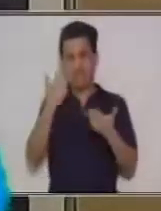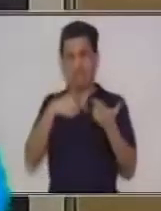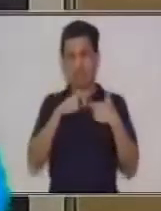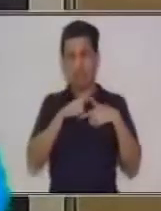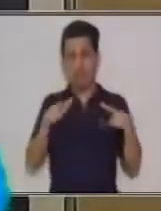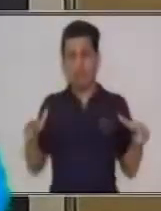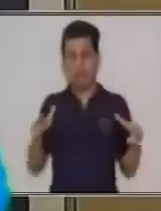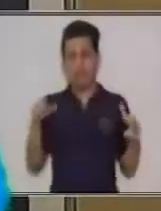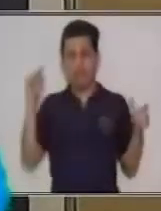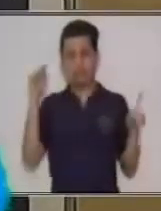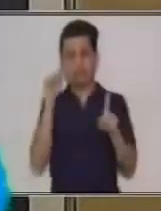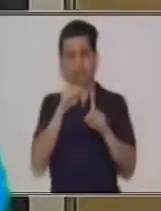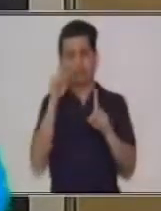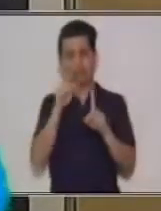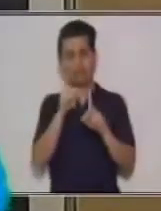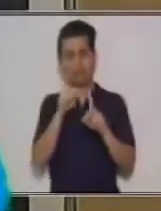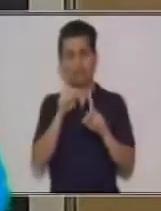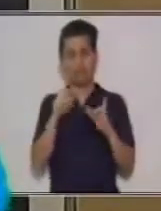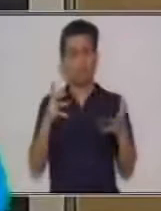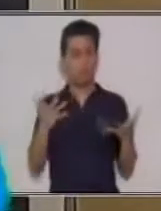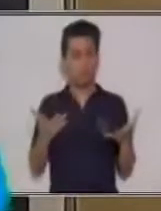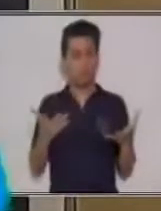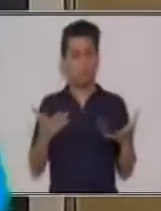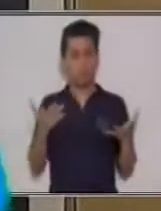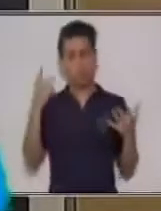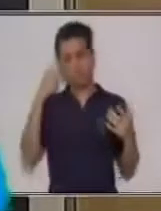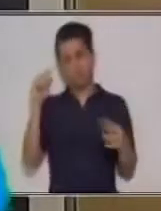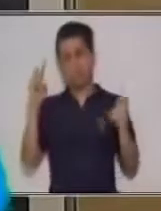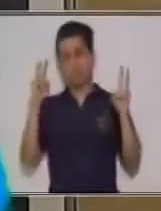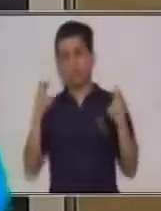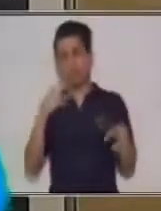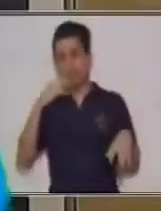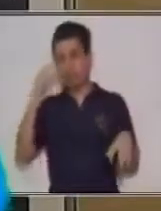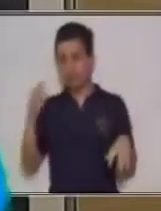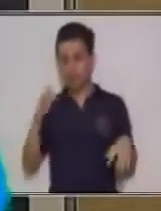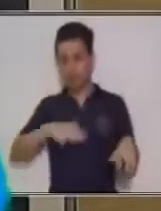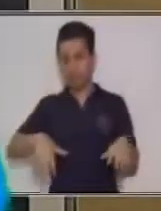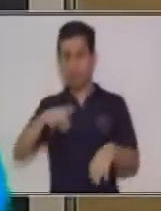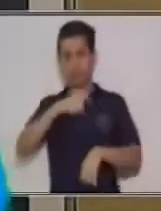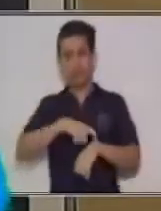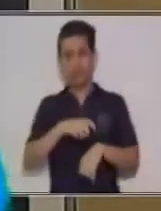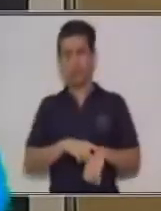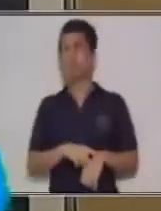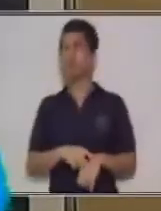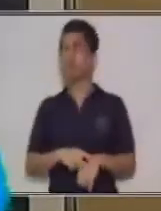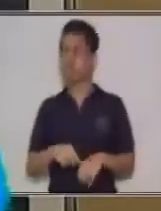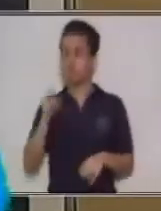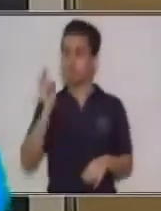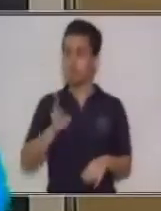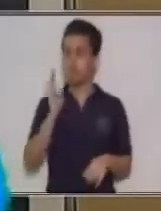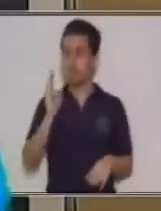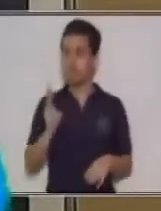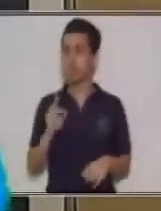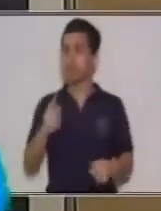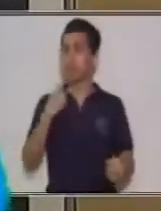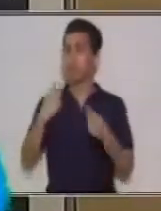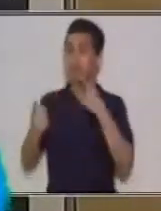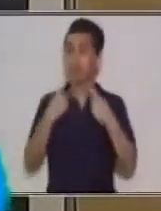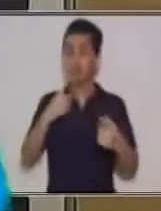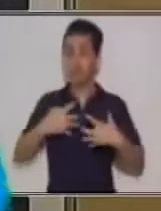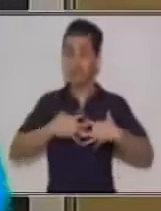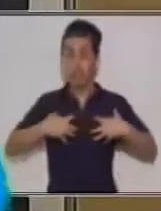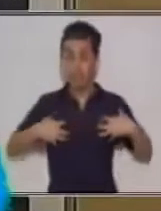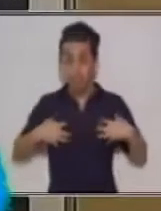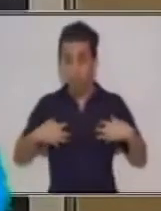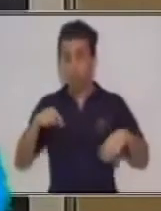que radica en el conocimiento de la realidad? Todo discurso científico o tecnológico va a tener o va